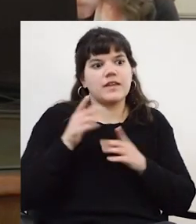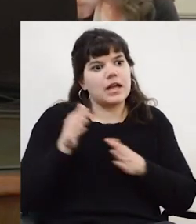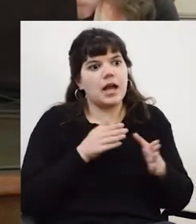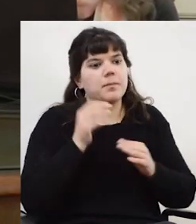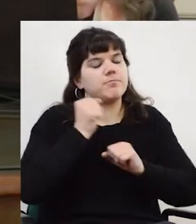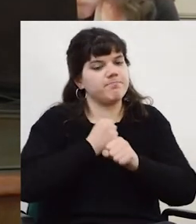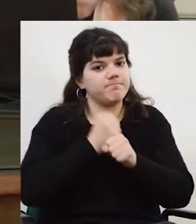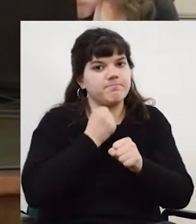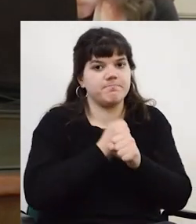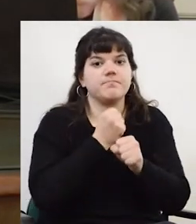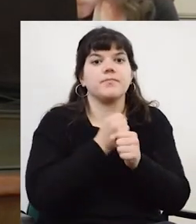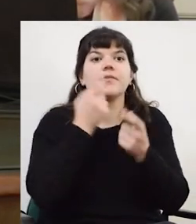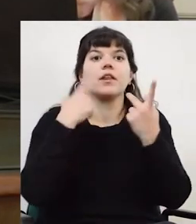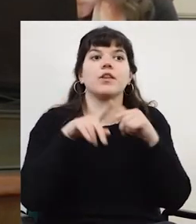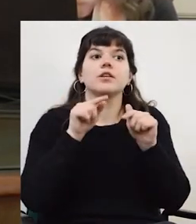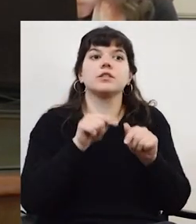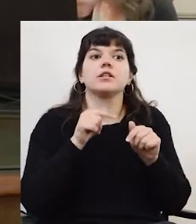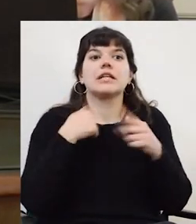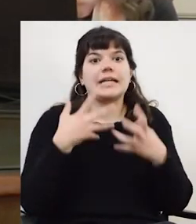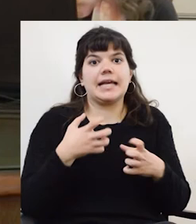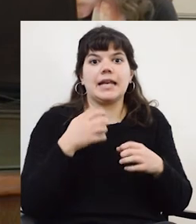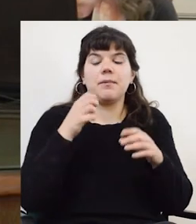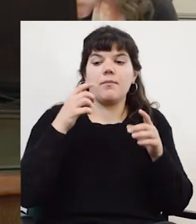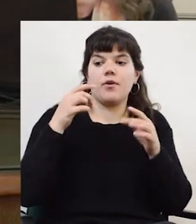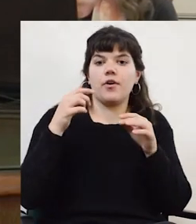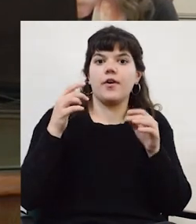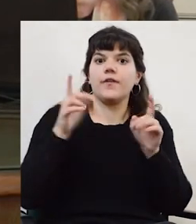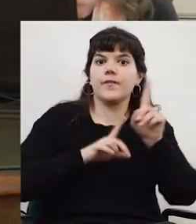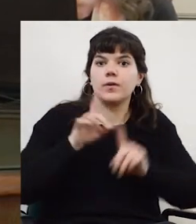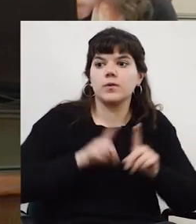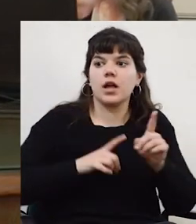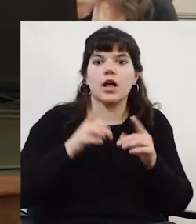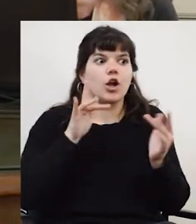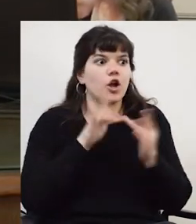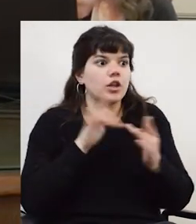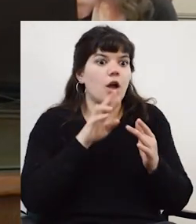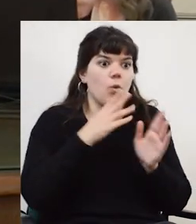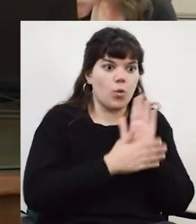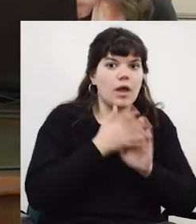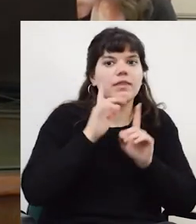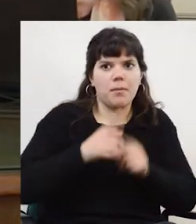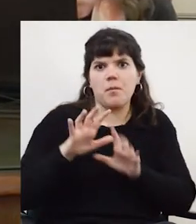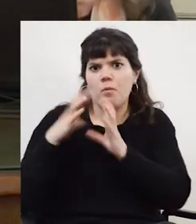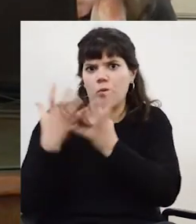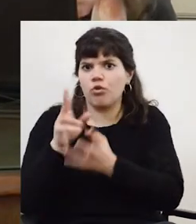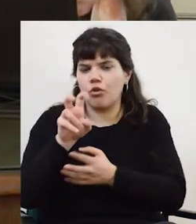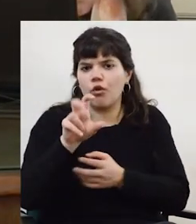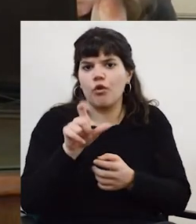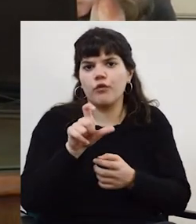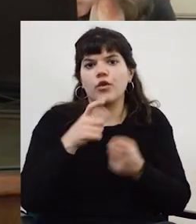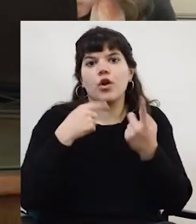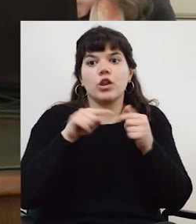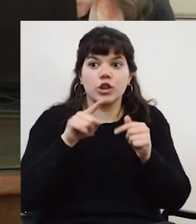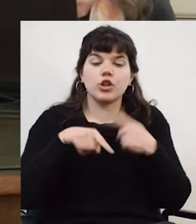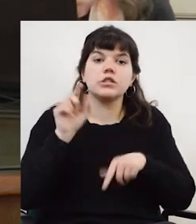avanzar, queremos una universidad conectada con el país, una universidad conectada con el mundo, obviamente, y todo eso se